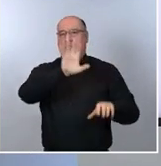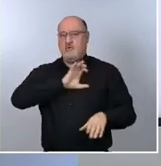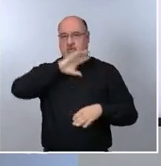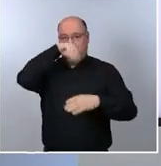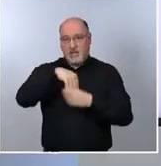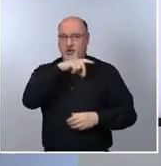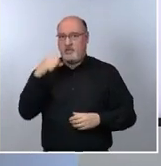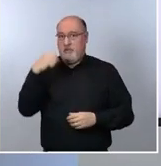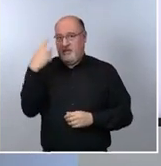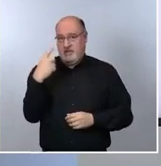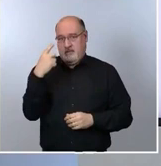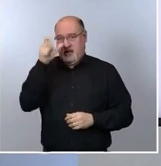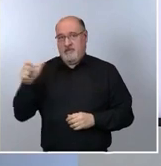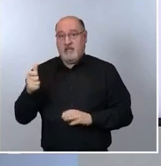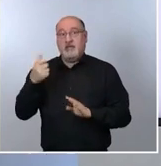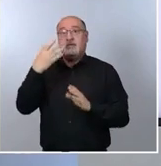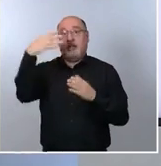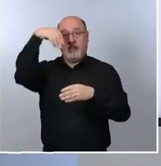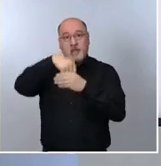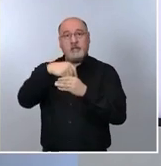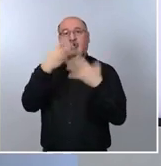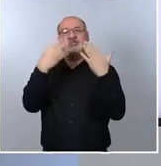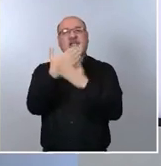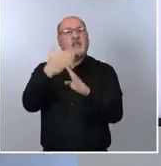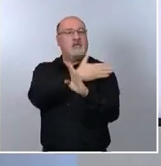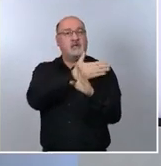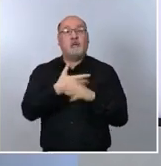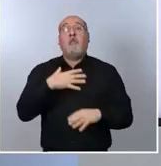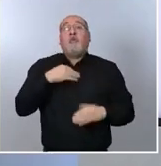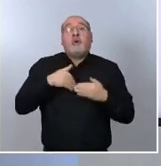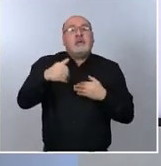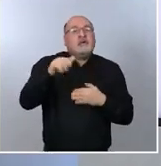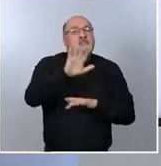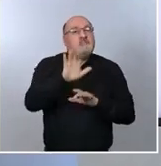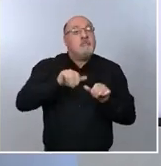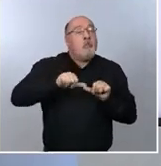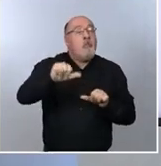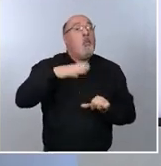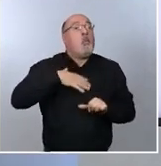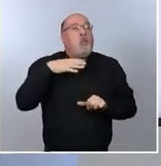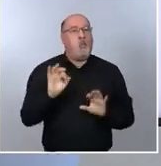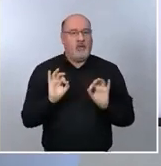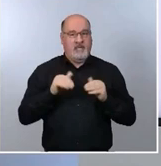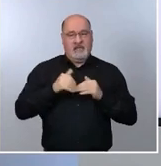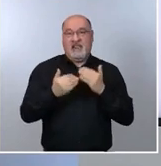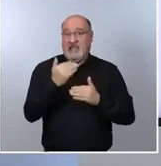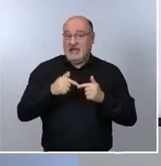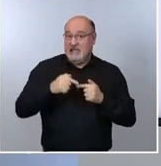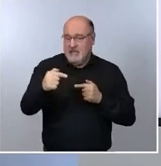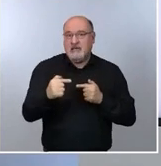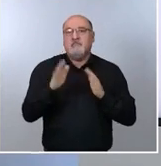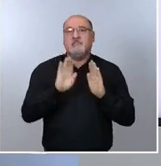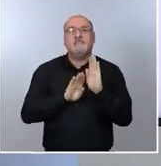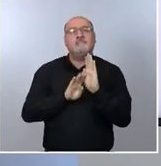habitantes en 7 días, lo que indica que es muy probable, con precaución también, que en los próximos días sigamos viendo ese